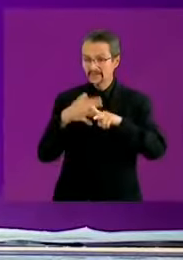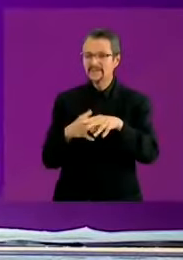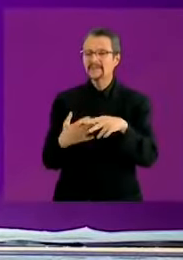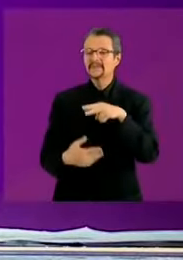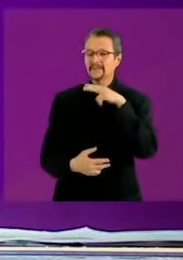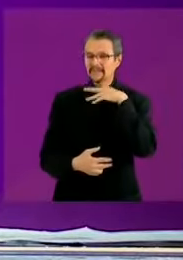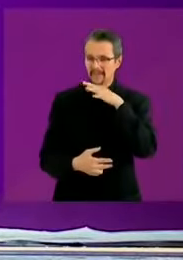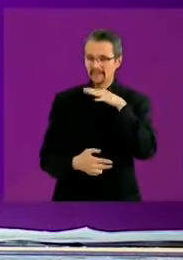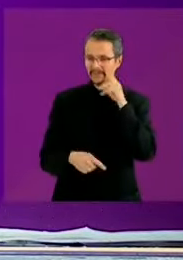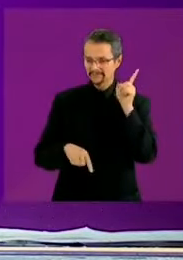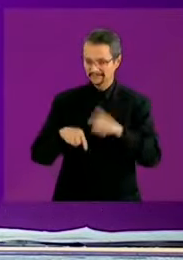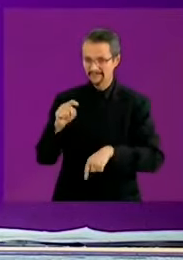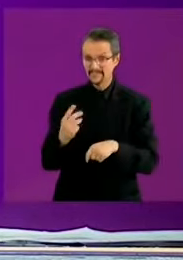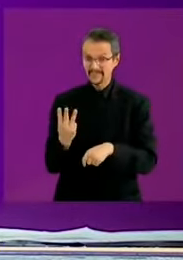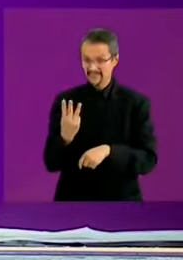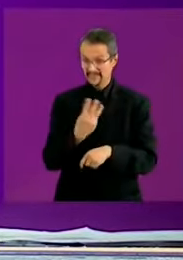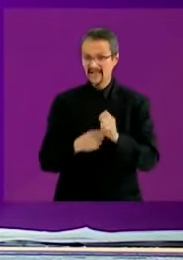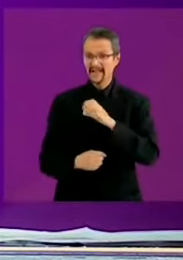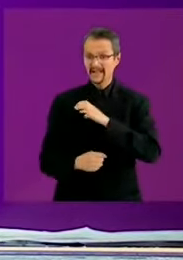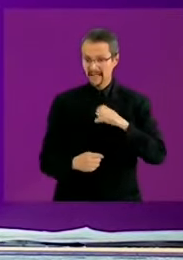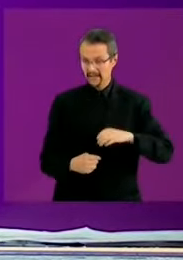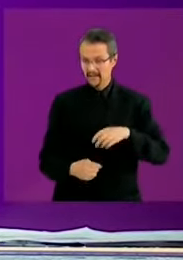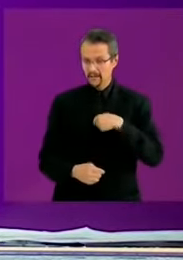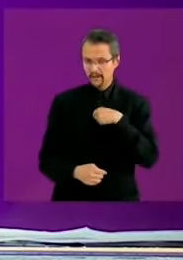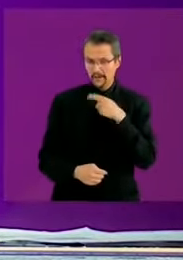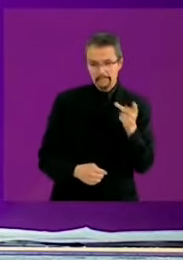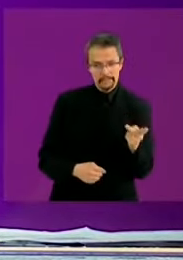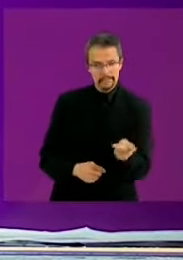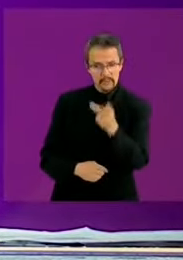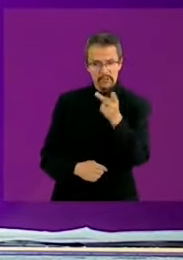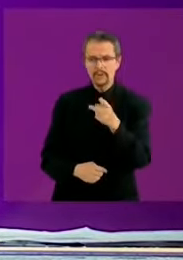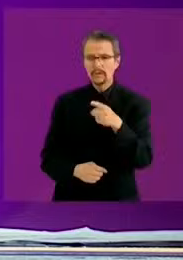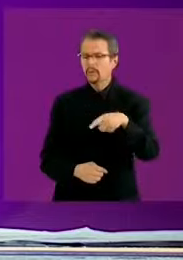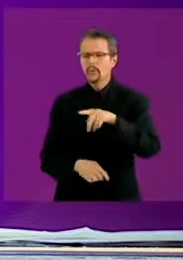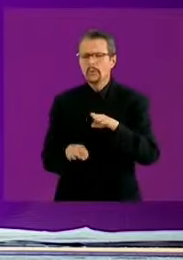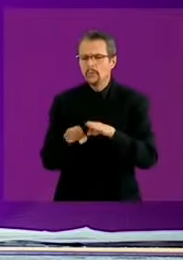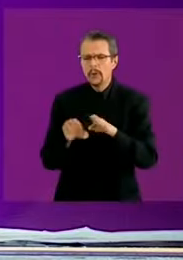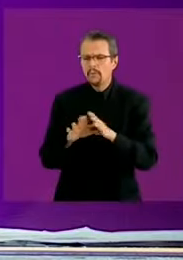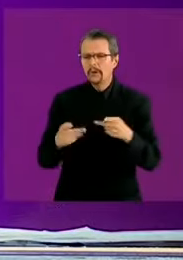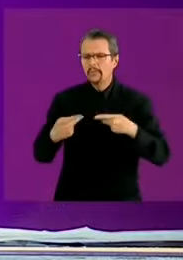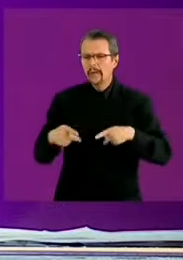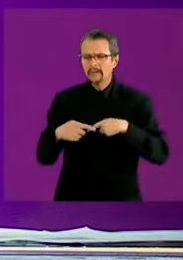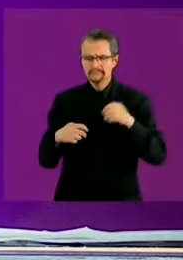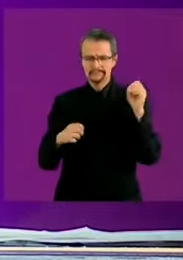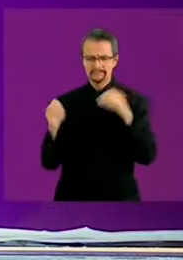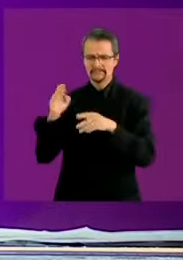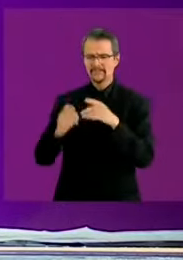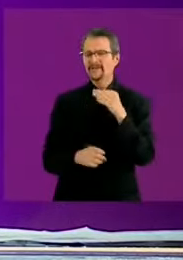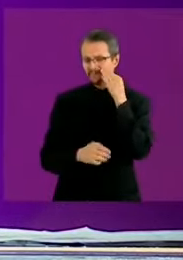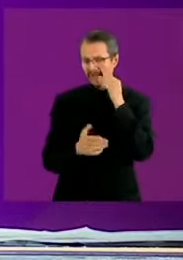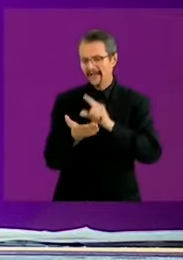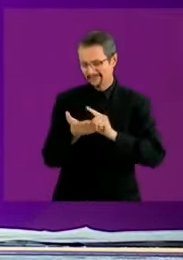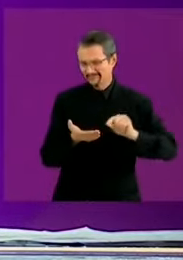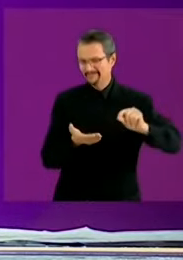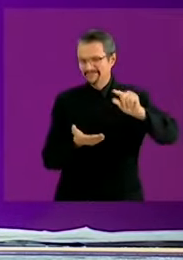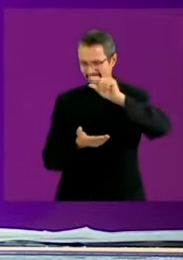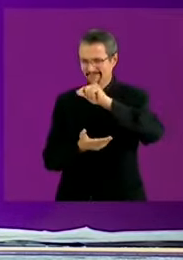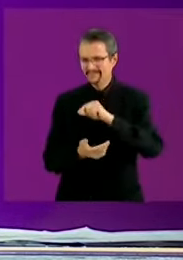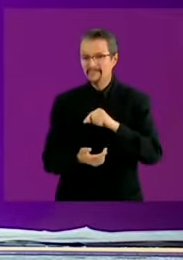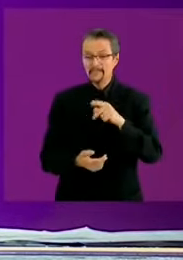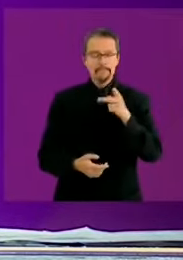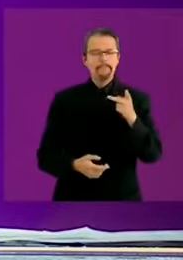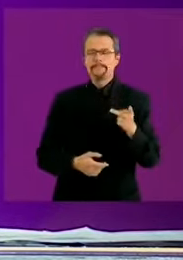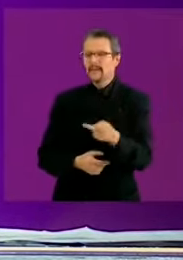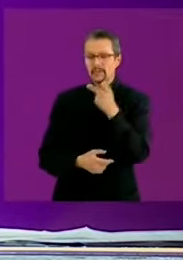las tres candidaturas, pregunta que recibimos a través de las redes sociales. ¿Cómo se deben asignar los contratos